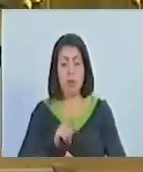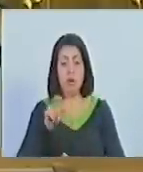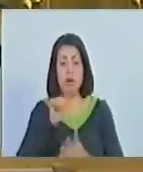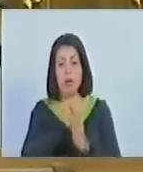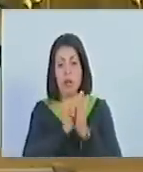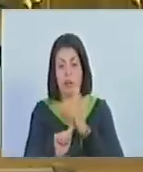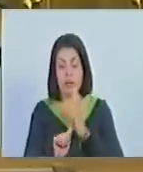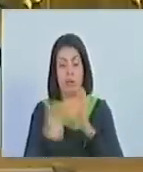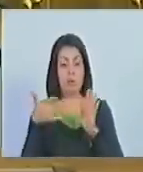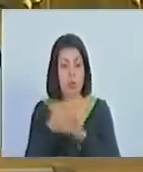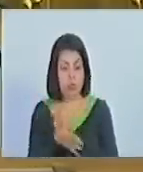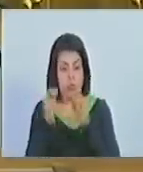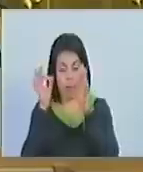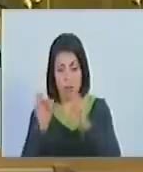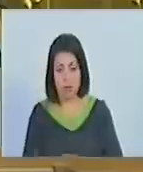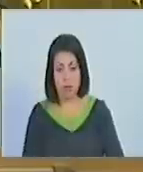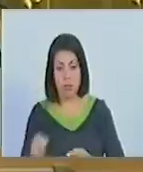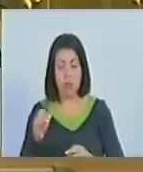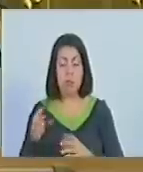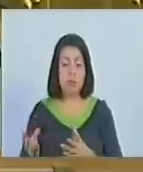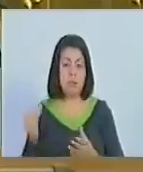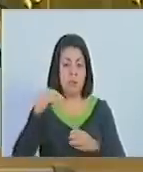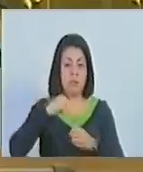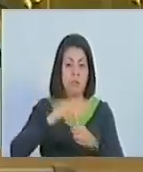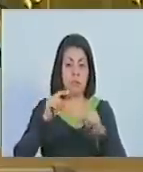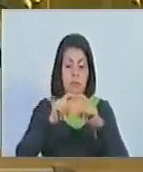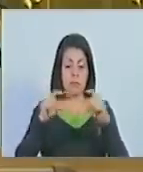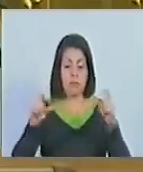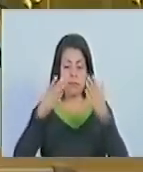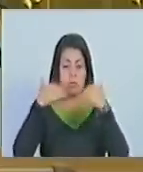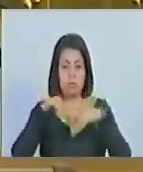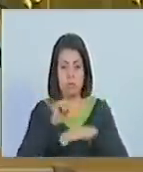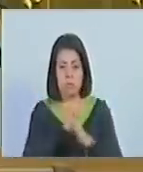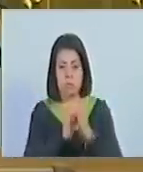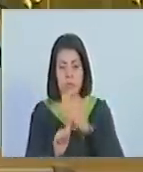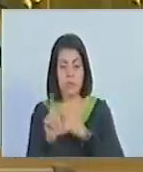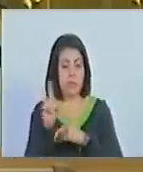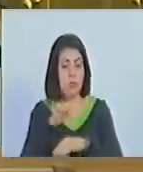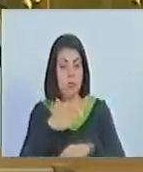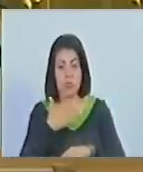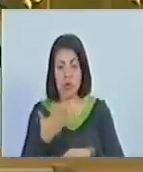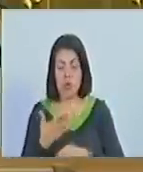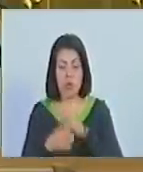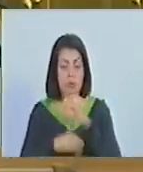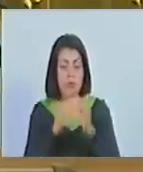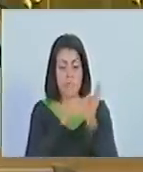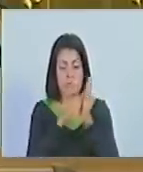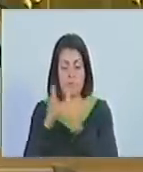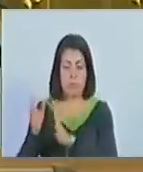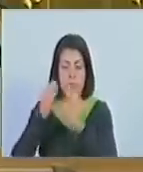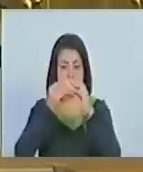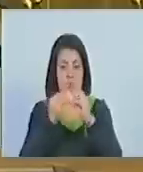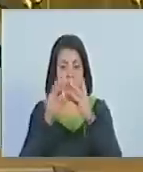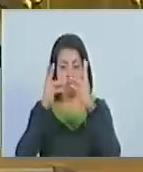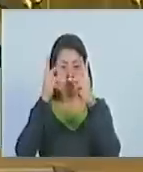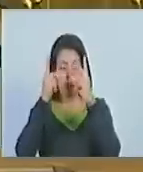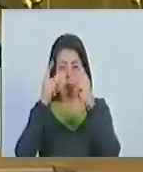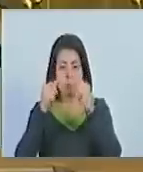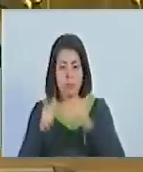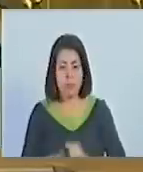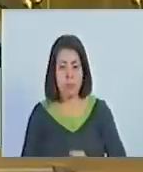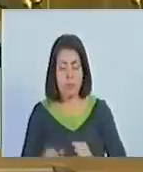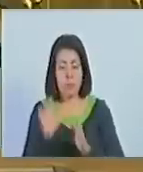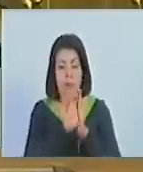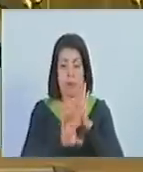los artículos que corresponda, agréguese epígrafes a los artículos que no lo tenga y corríjase la numeración de artículos